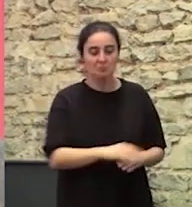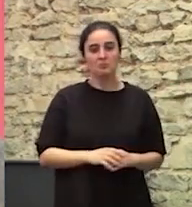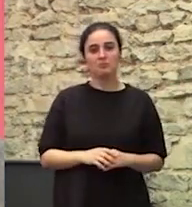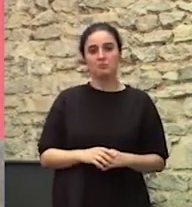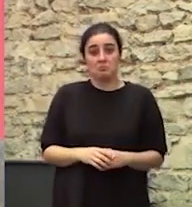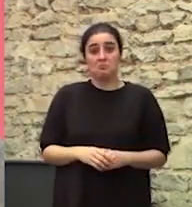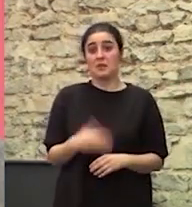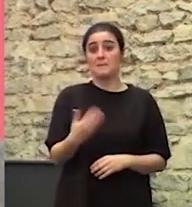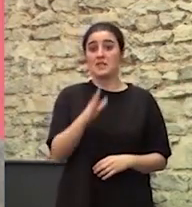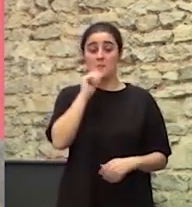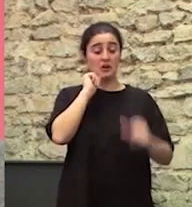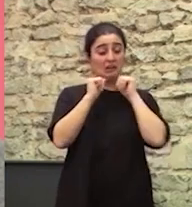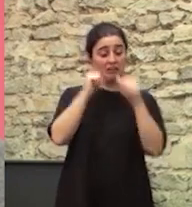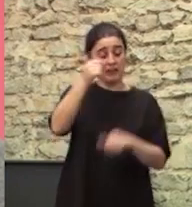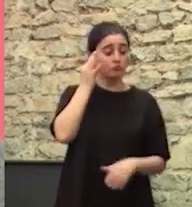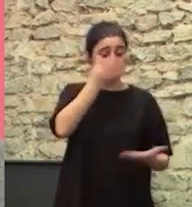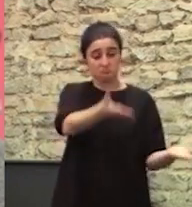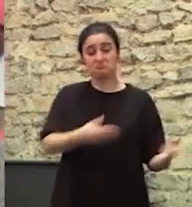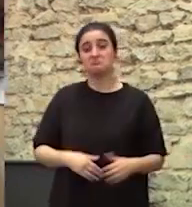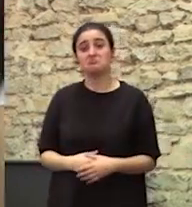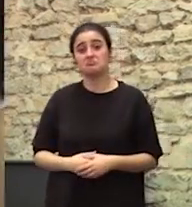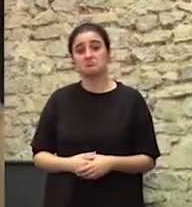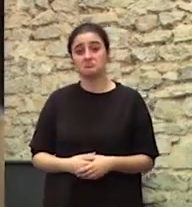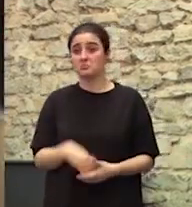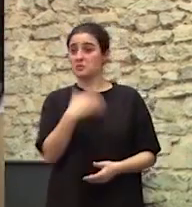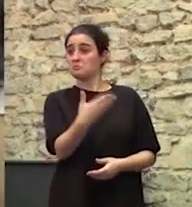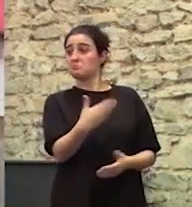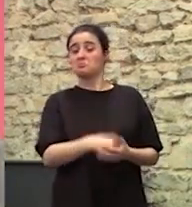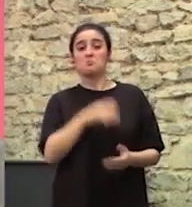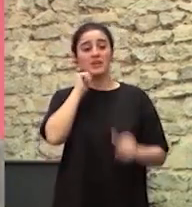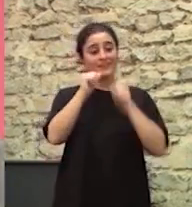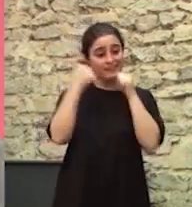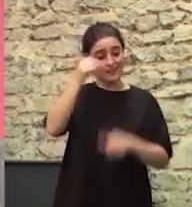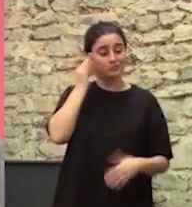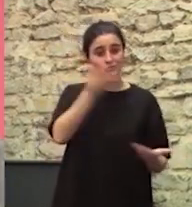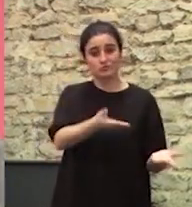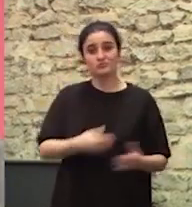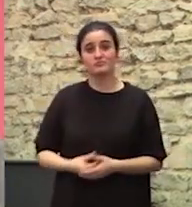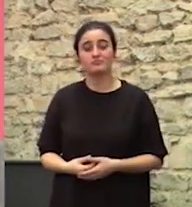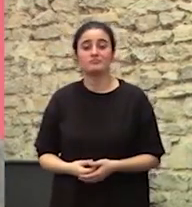Pero no pasa nada porque son gitanos No pasa nada porque son gitanos